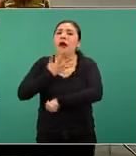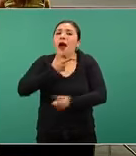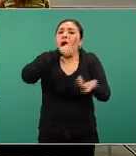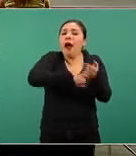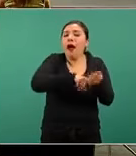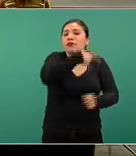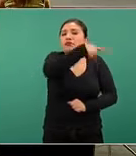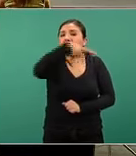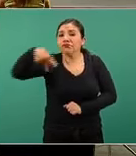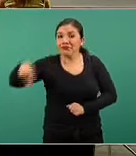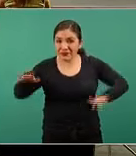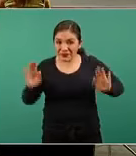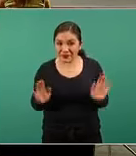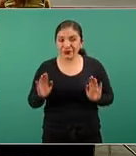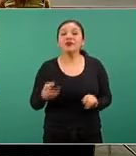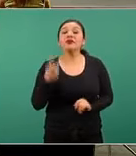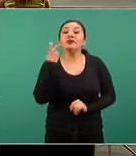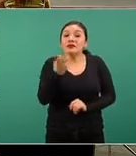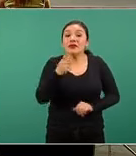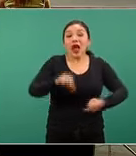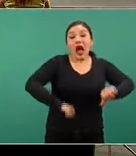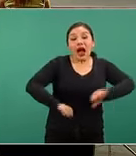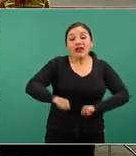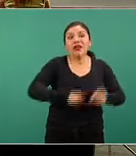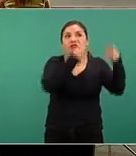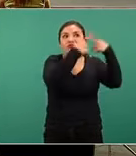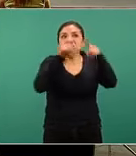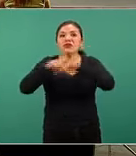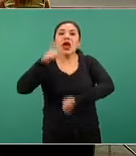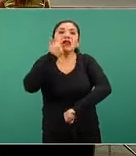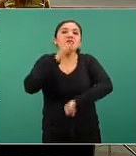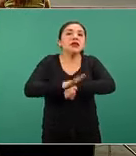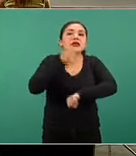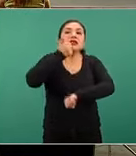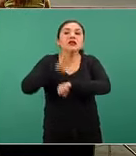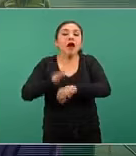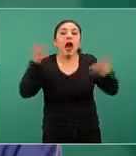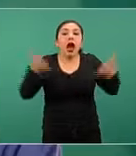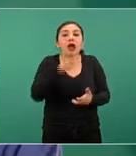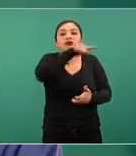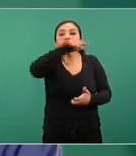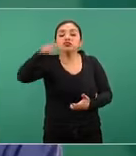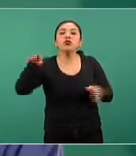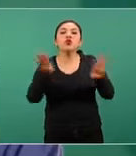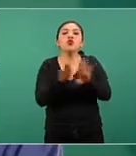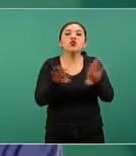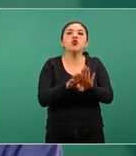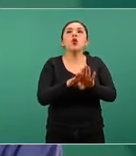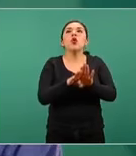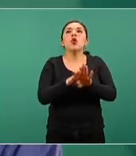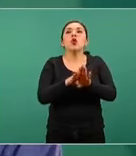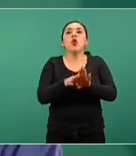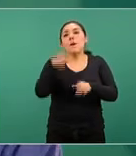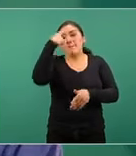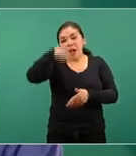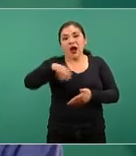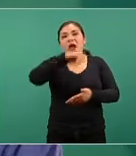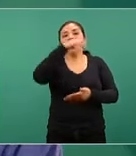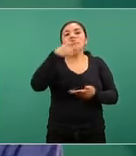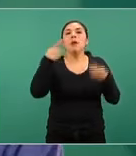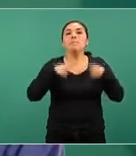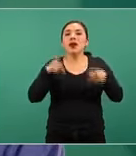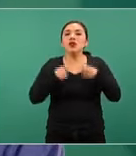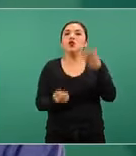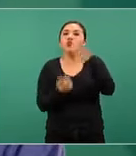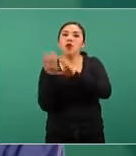Entonces, las distintas actividades administrativas que tienen que ver con la contratación del personal